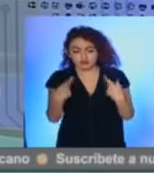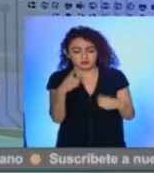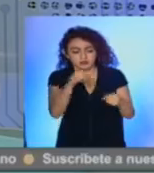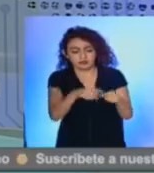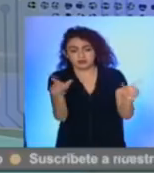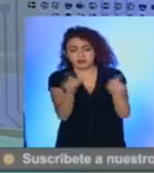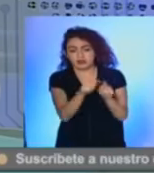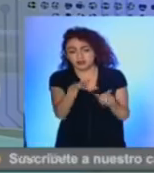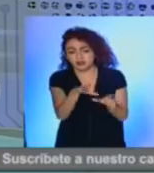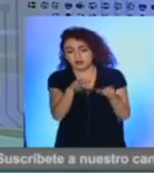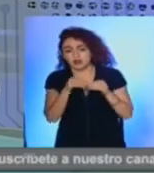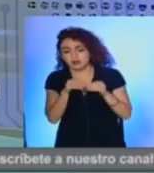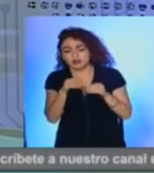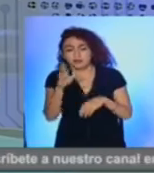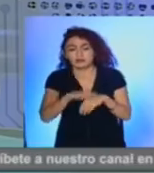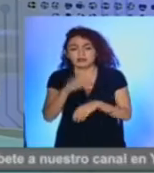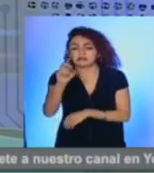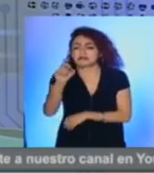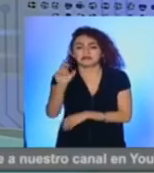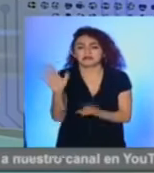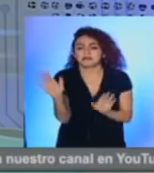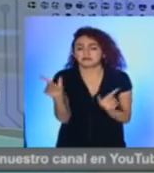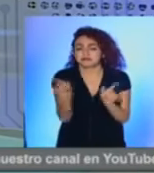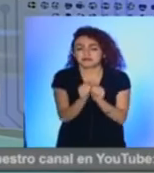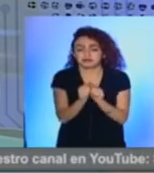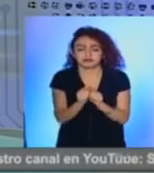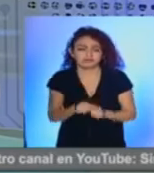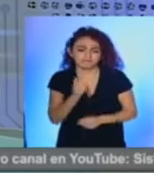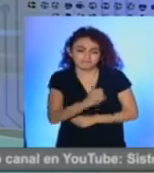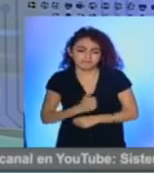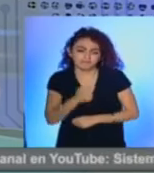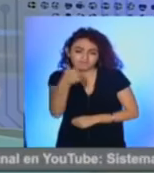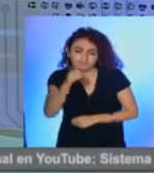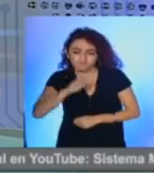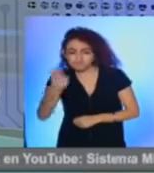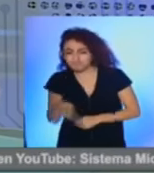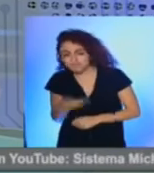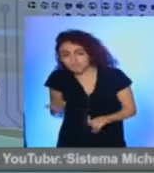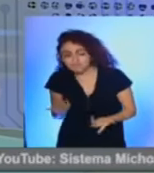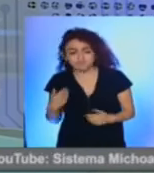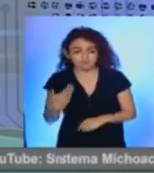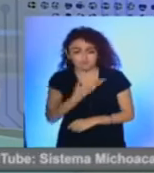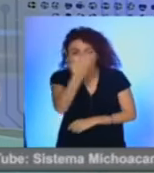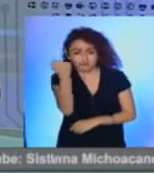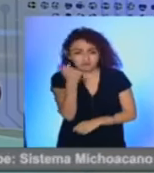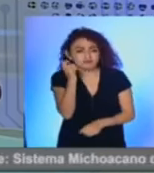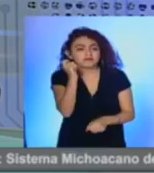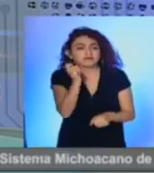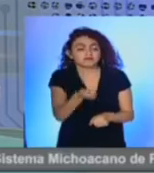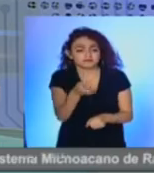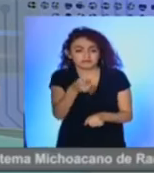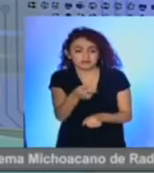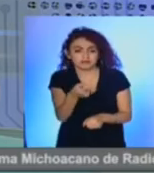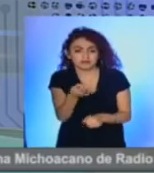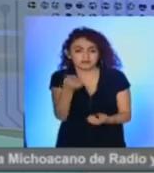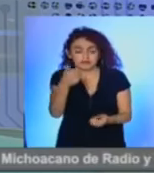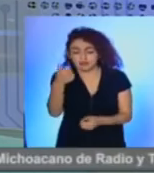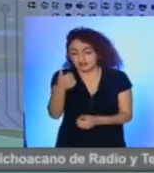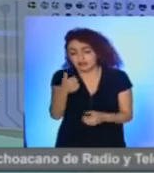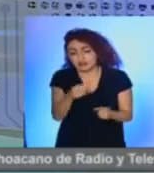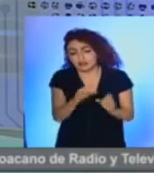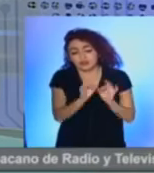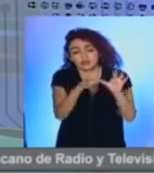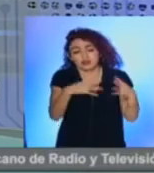solo se han infectado poco más de 30 y lamentablemente 6 han fallecido no se sabe la ciencia cierta si de estos se